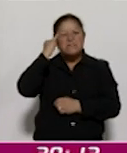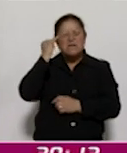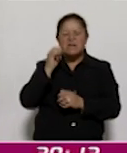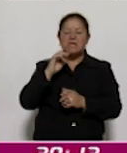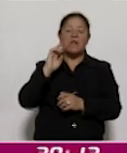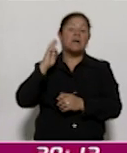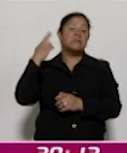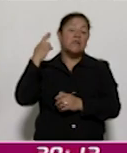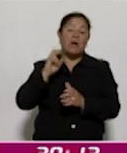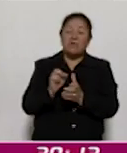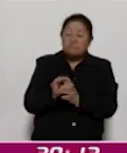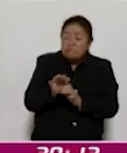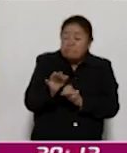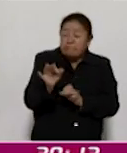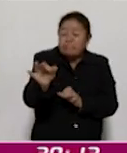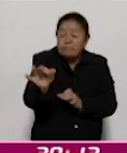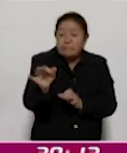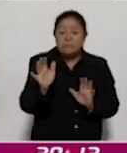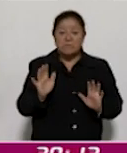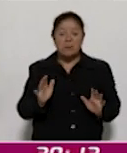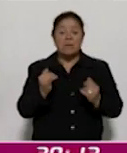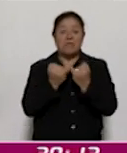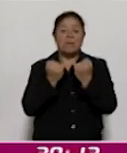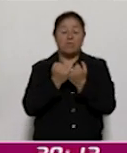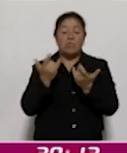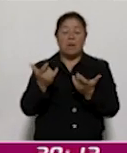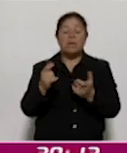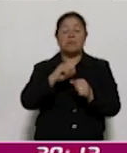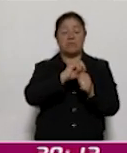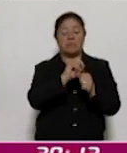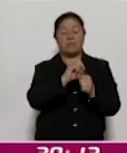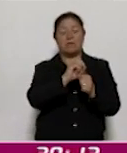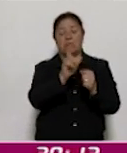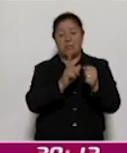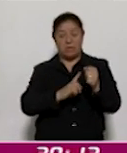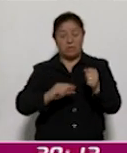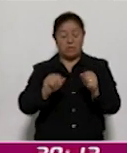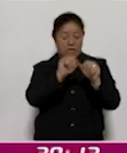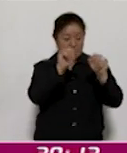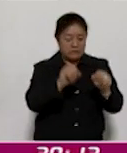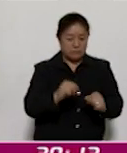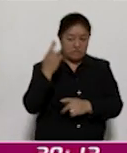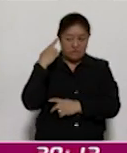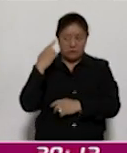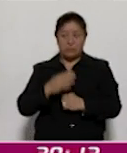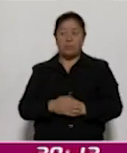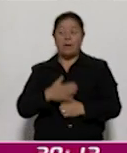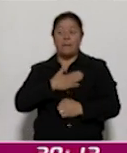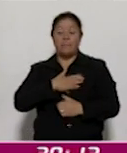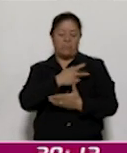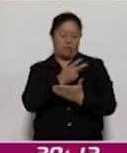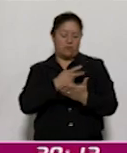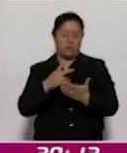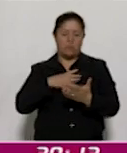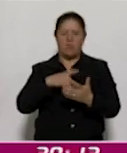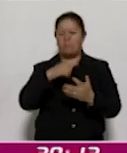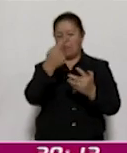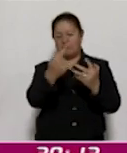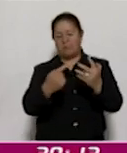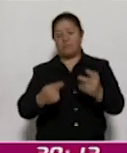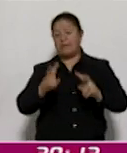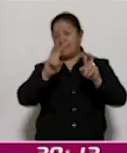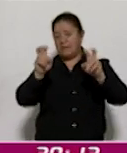incluso a los sistemas de radio de las entidades de la República. De nuestro programa de dotación de contenidos,